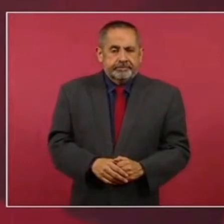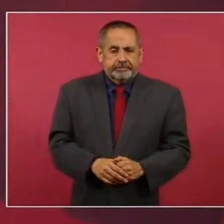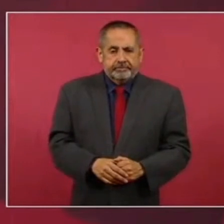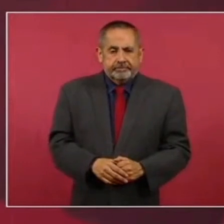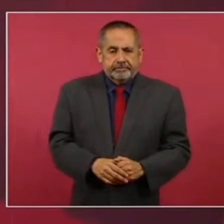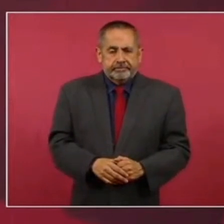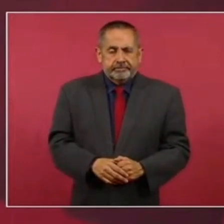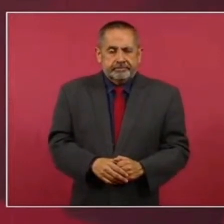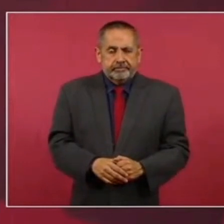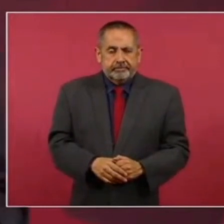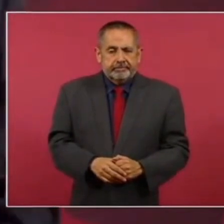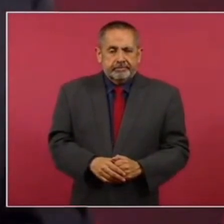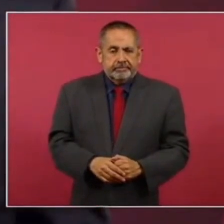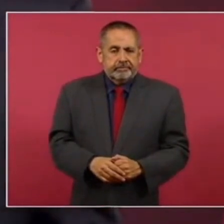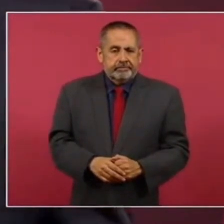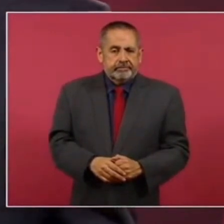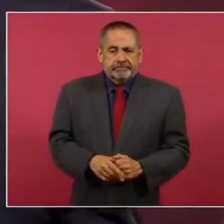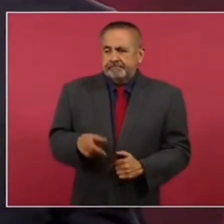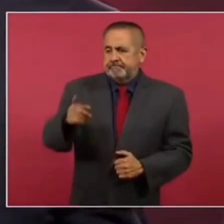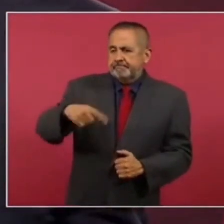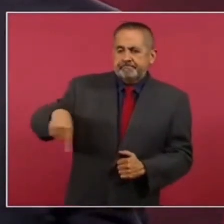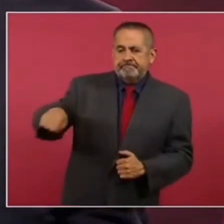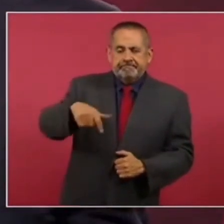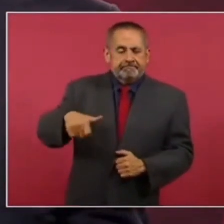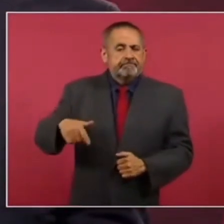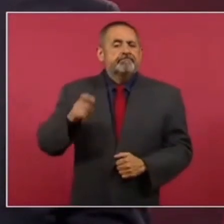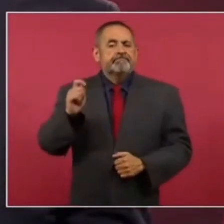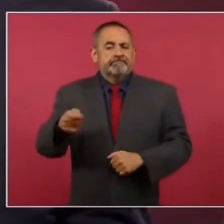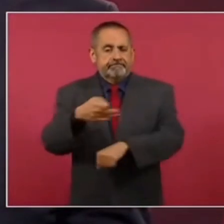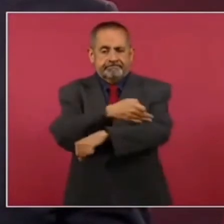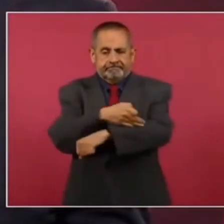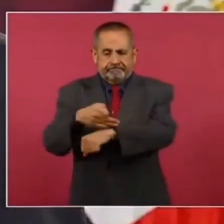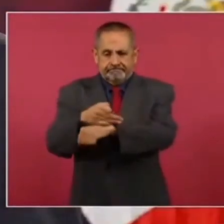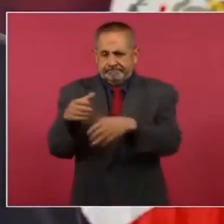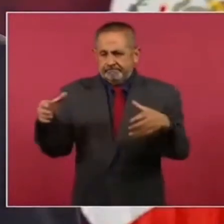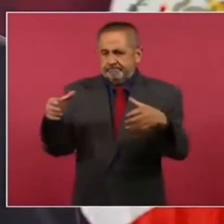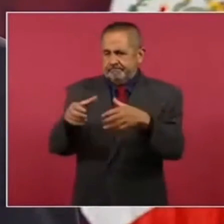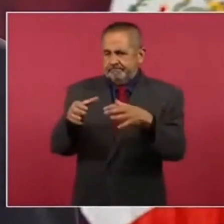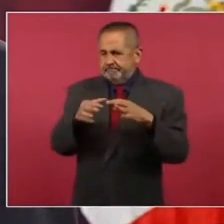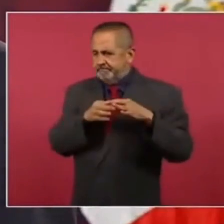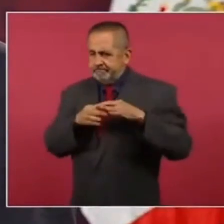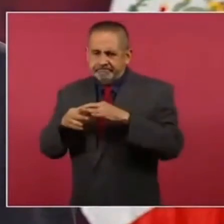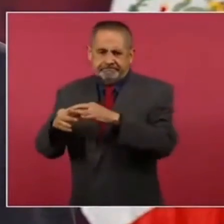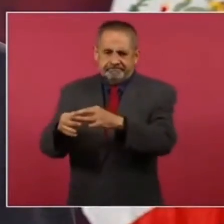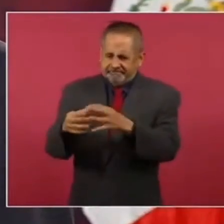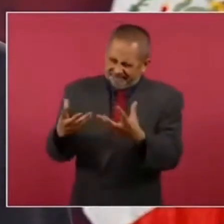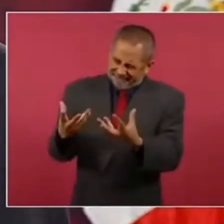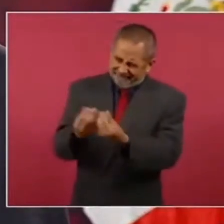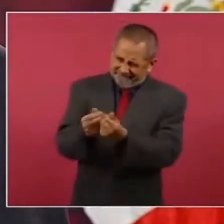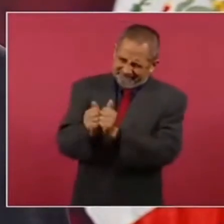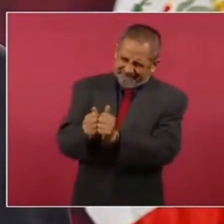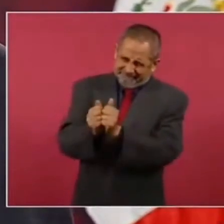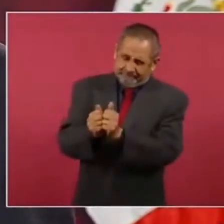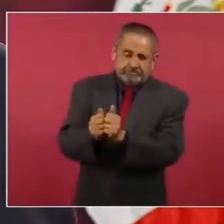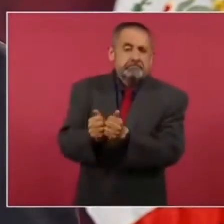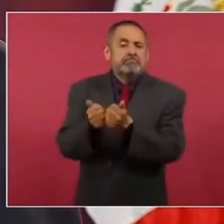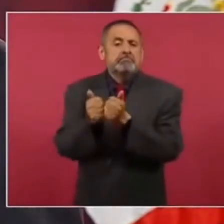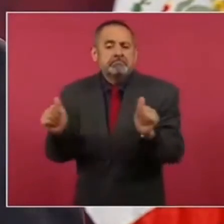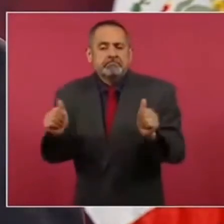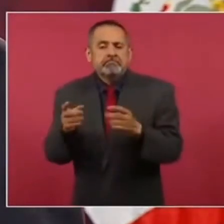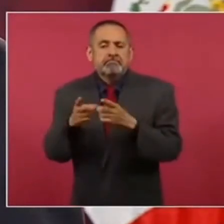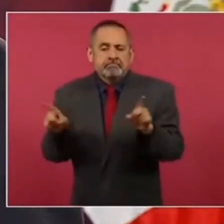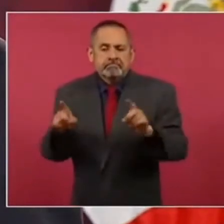Mantener unidas a las familias, que no se desintegren.